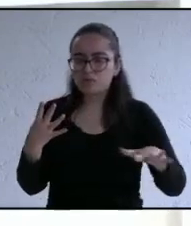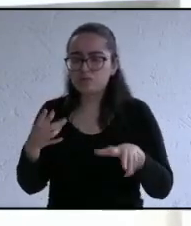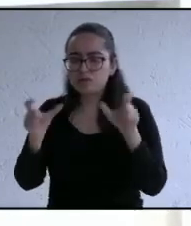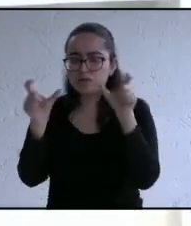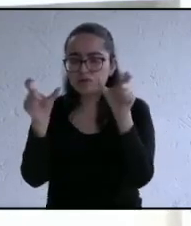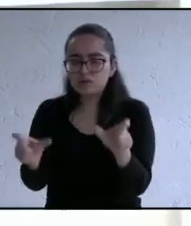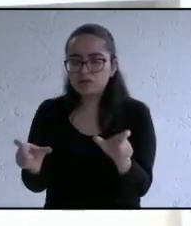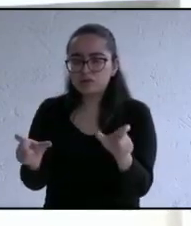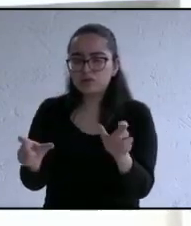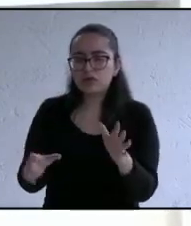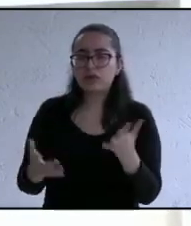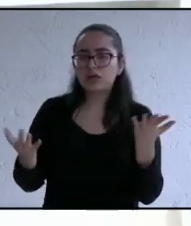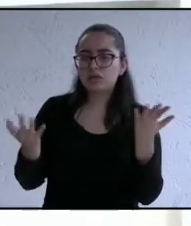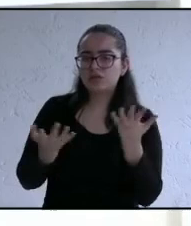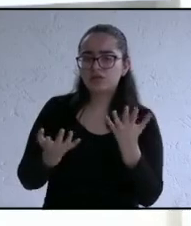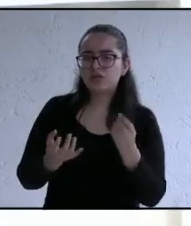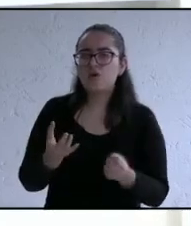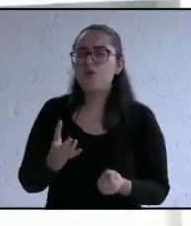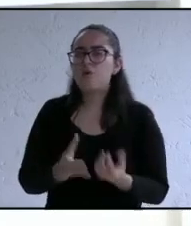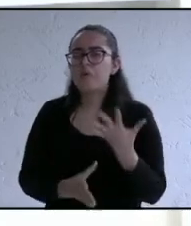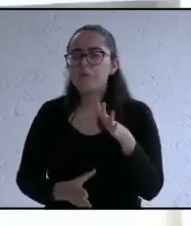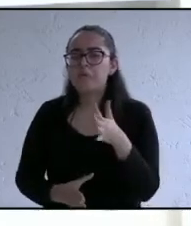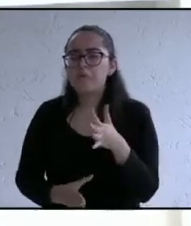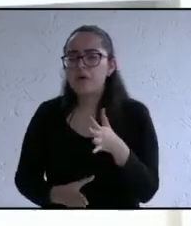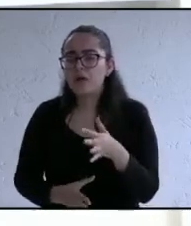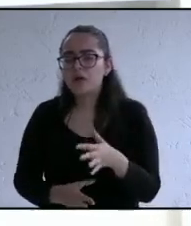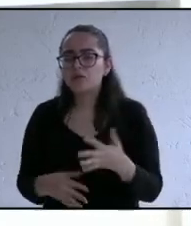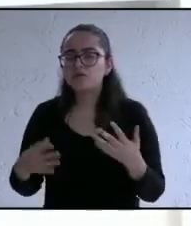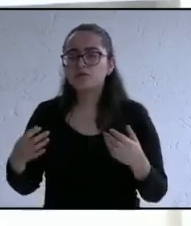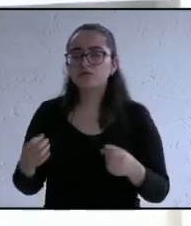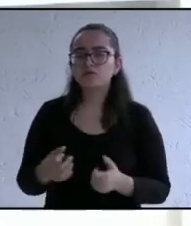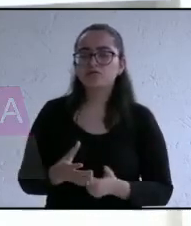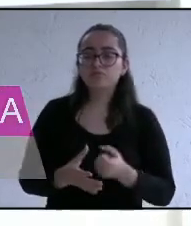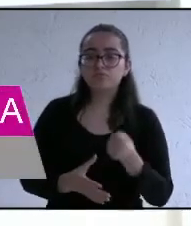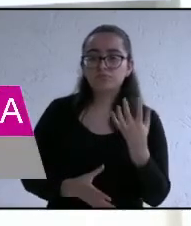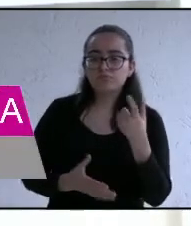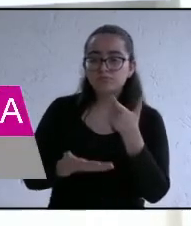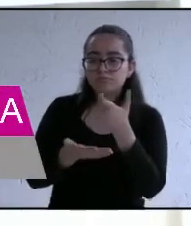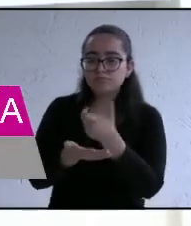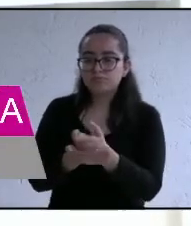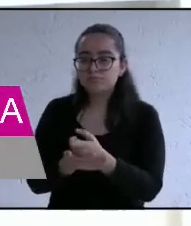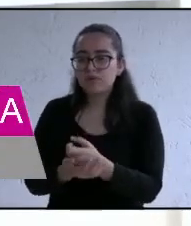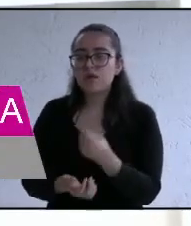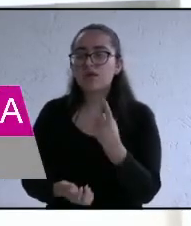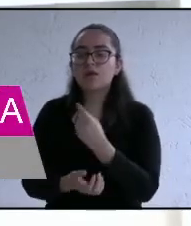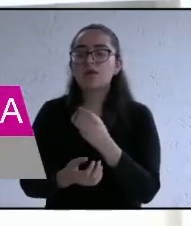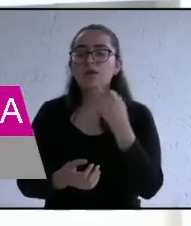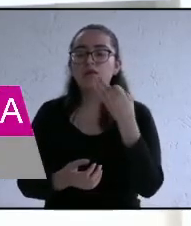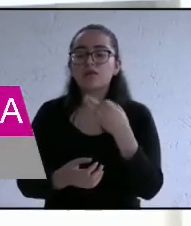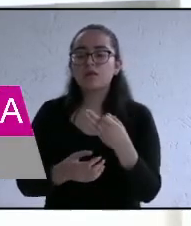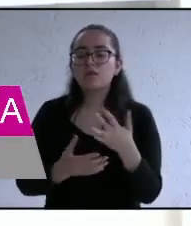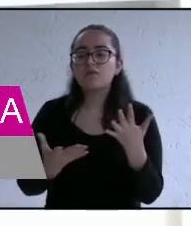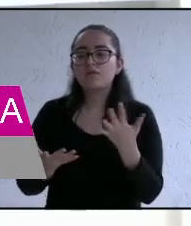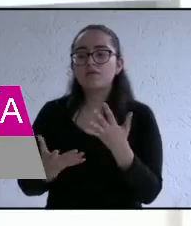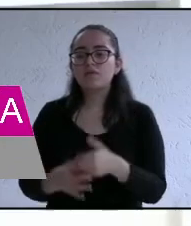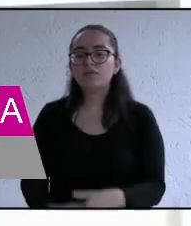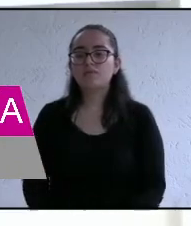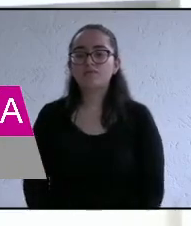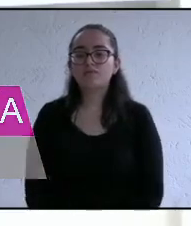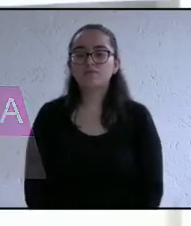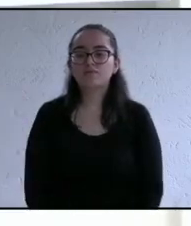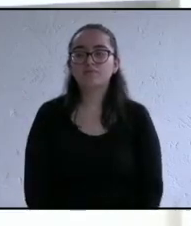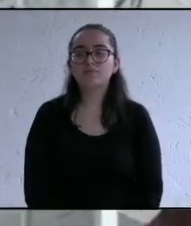para el municipio cuánto costarán estos módulos y en qué tiempo piensa que estarán listos y en funcionamiento gracias